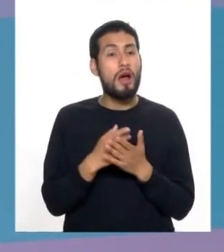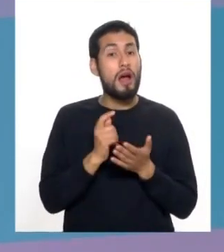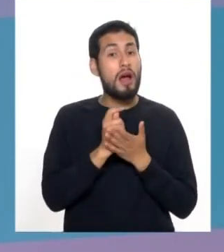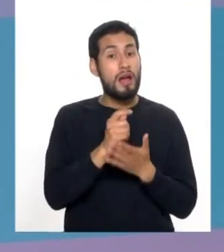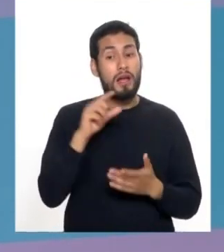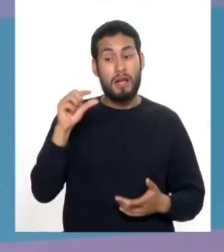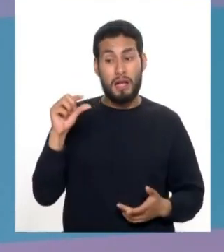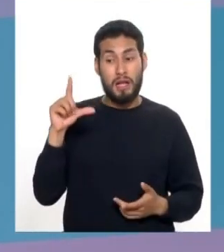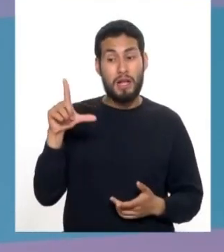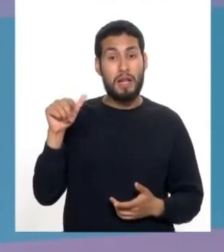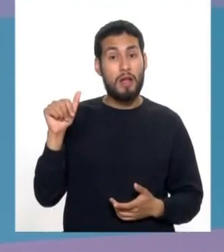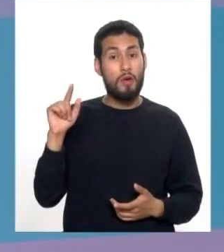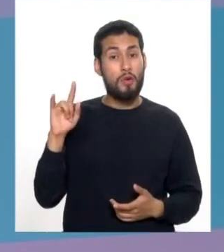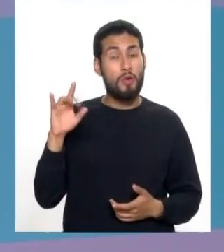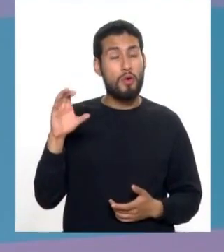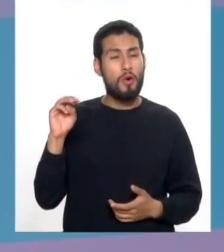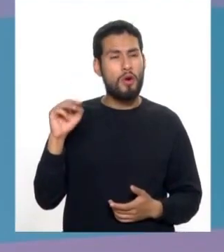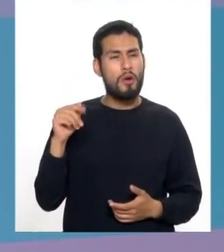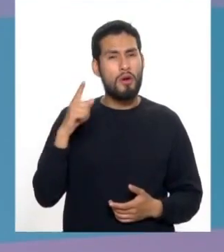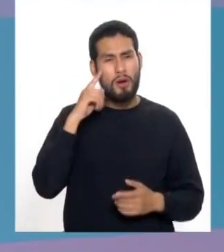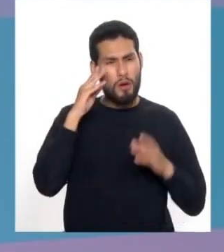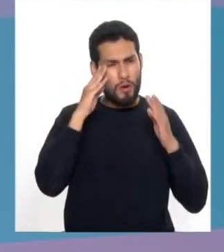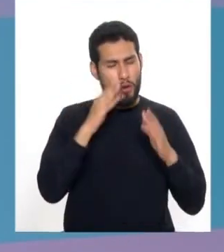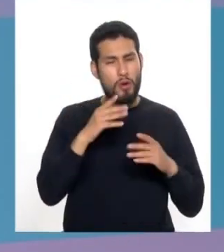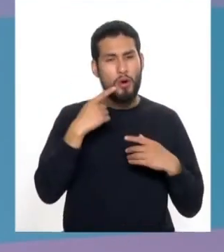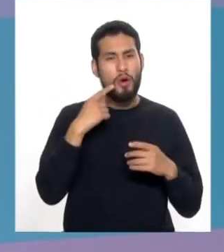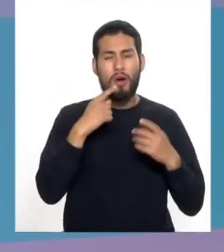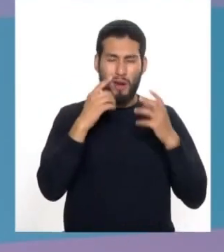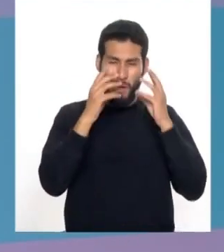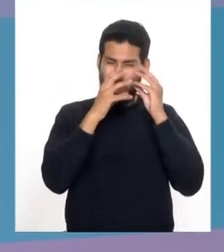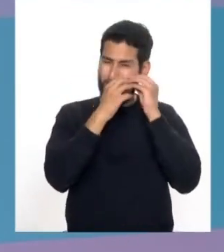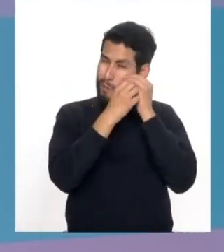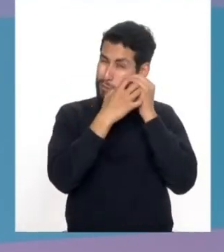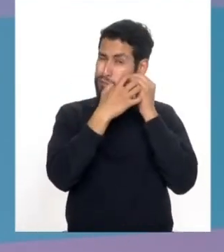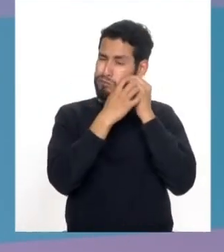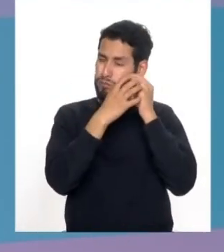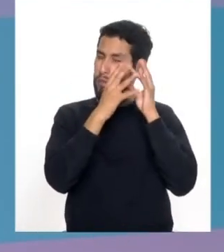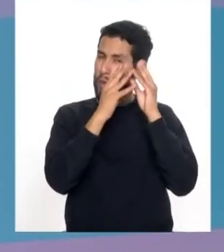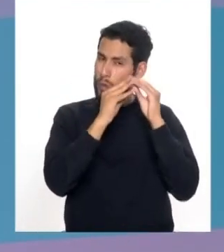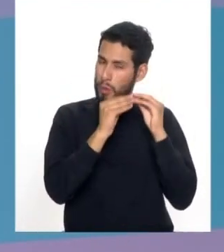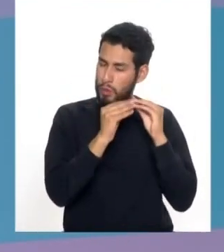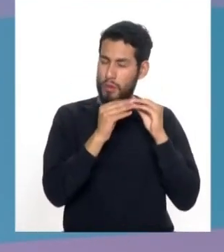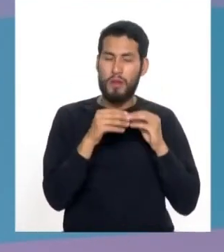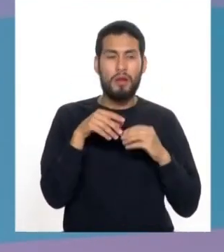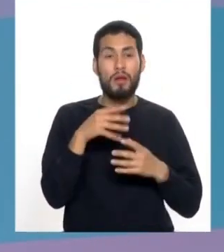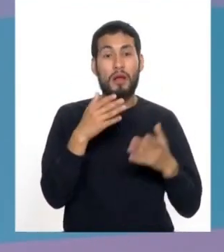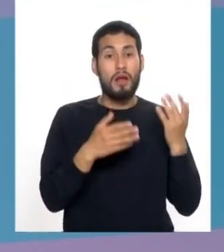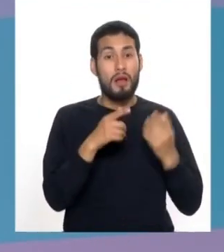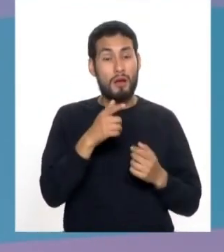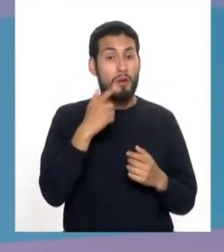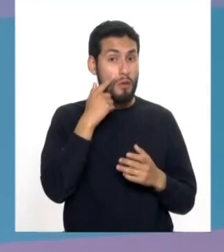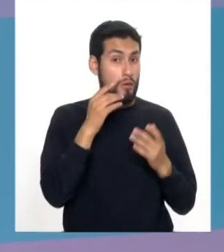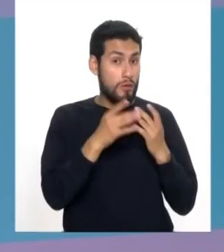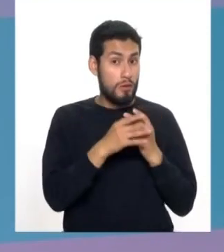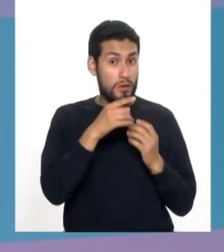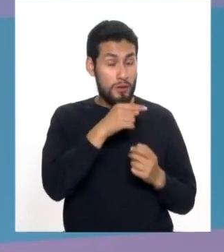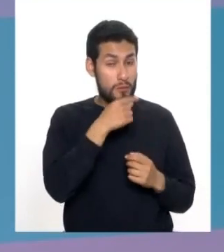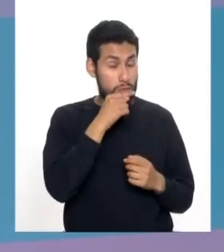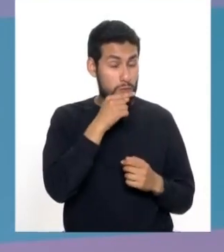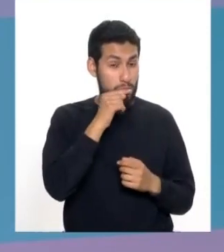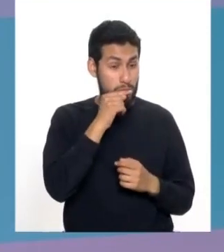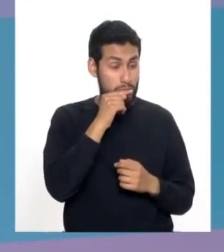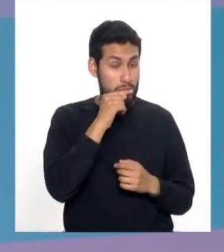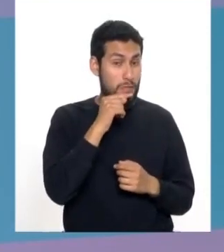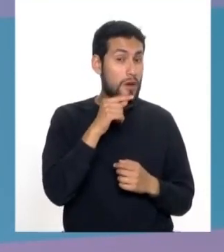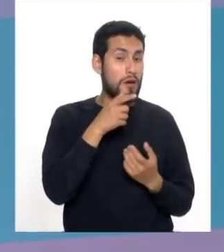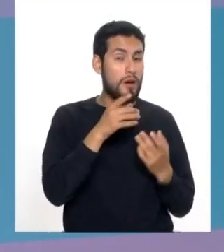el glaucoma está enfocado en controlar la presión. Probablemente el tipo de glaucoma que tiene el esposo de la señora es de